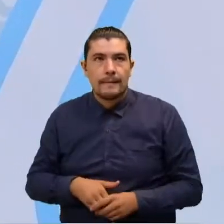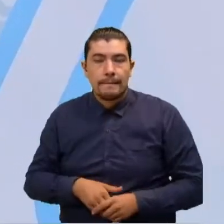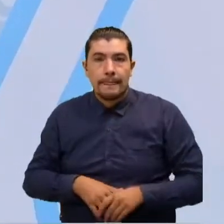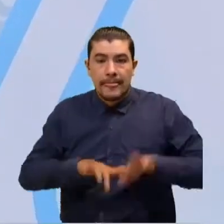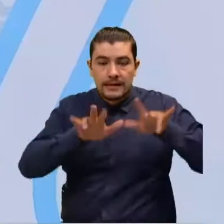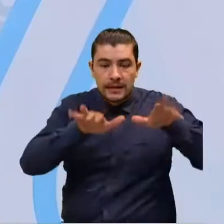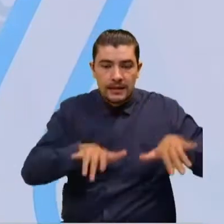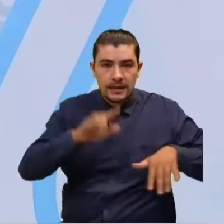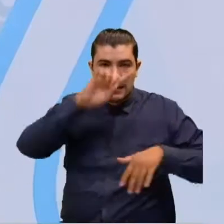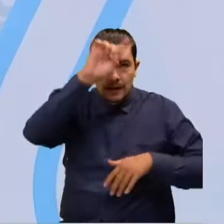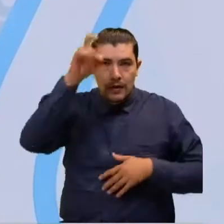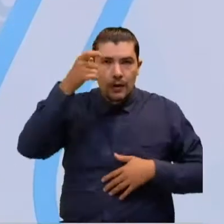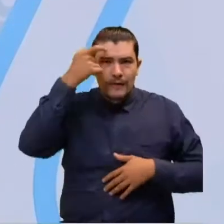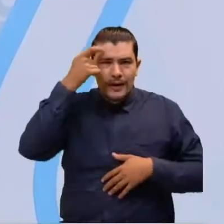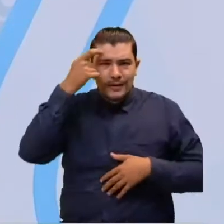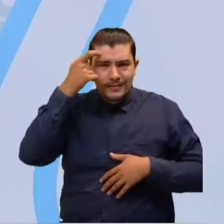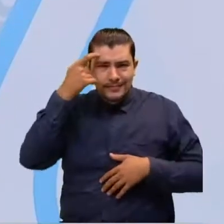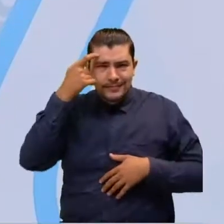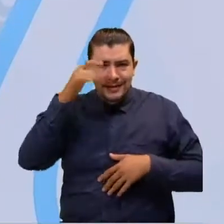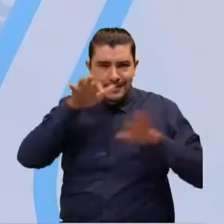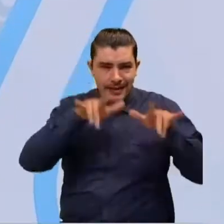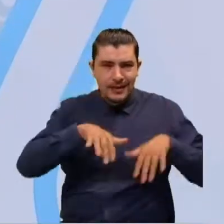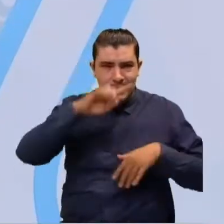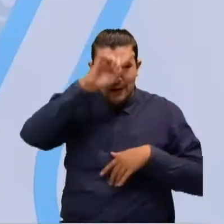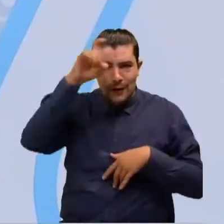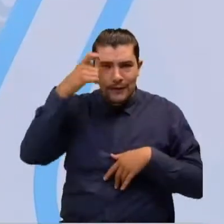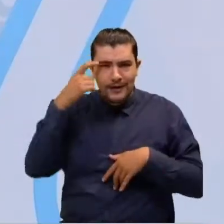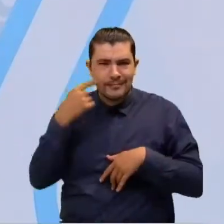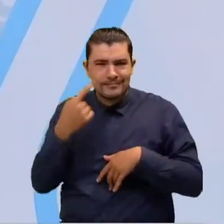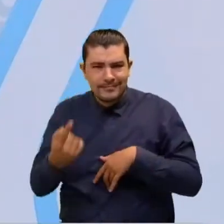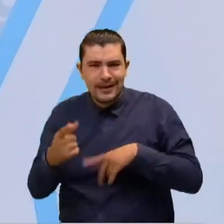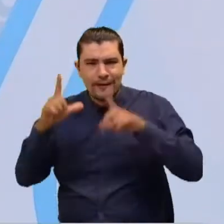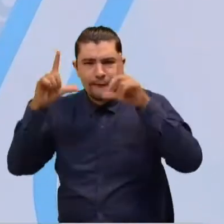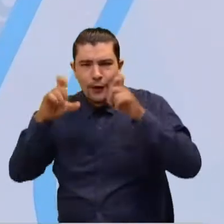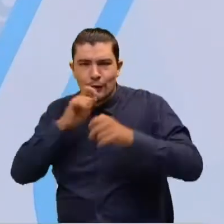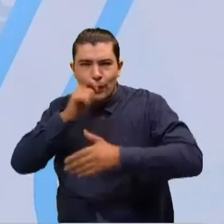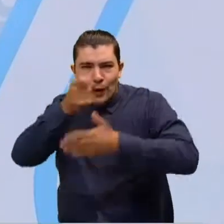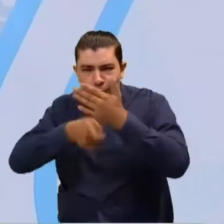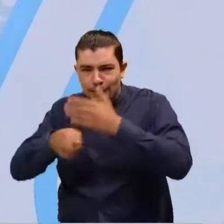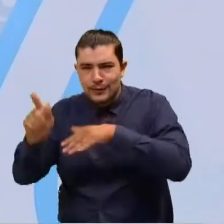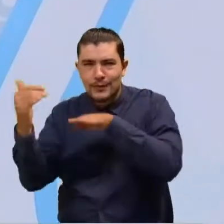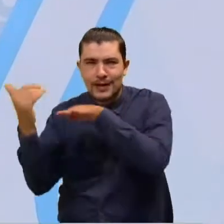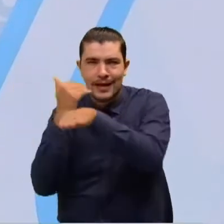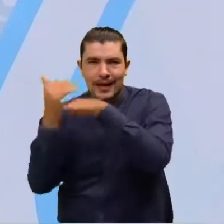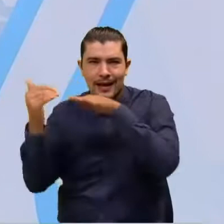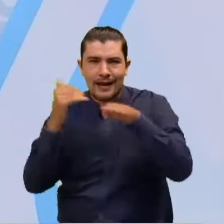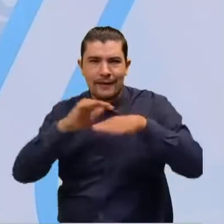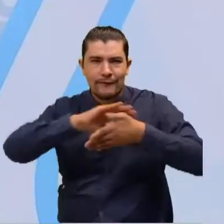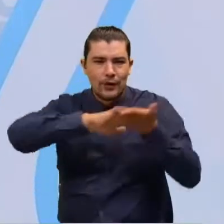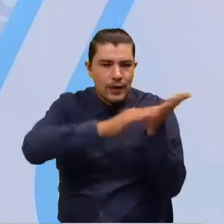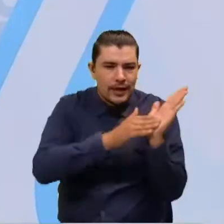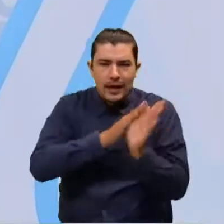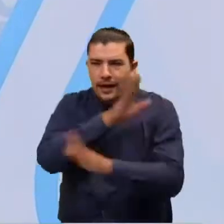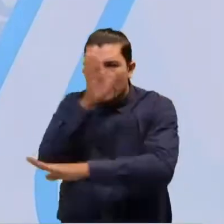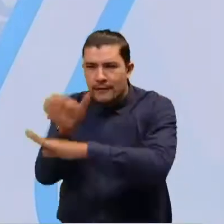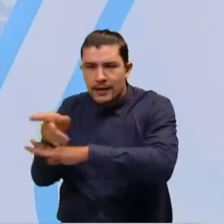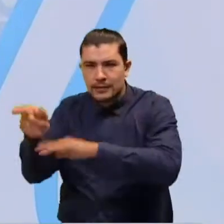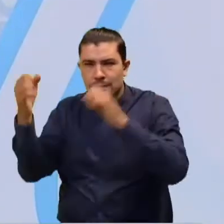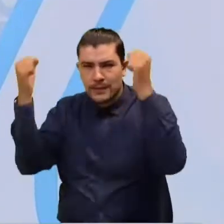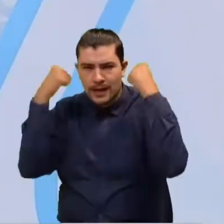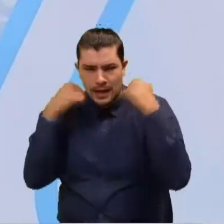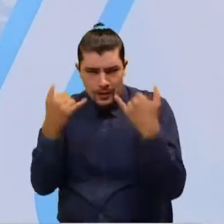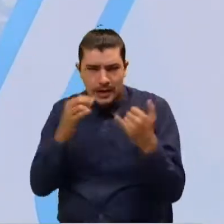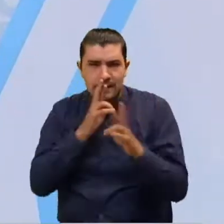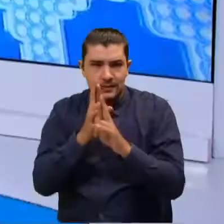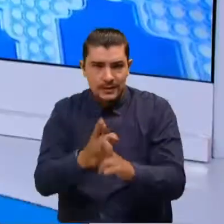del secretario de gobierno sobre aquellas presuntas fotomultas que se estaban instalando en la vía Florida Blanca a pie de cuesta. Veamos cuál es su